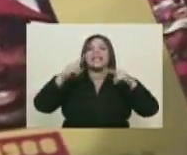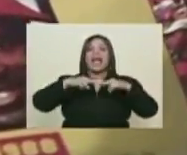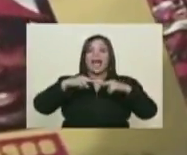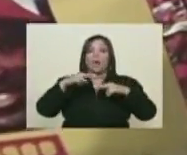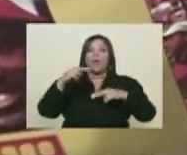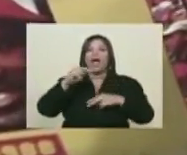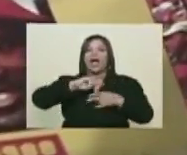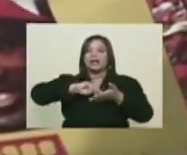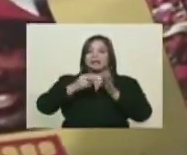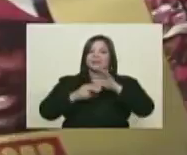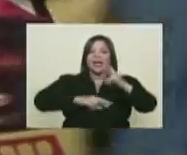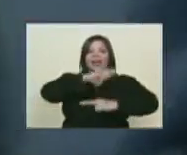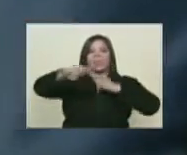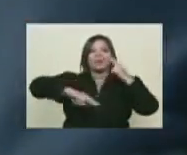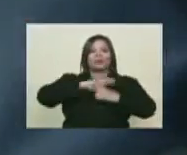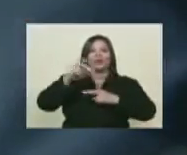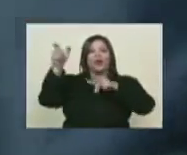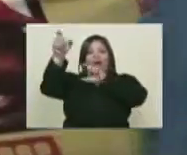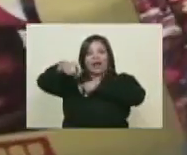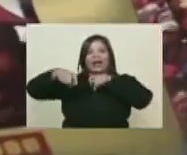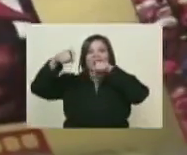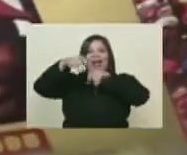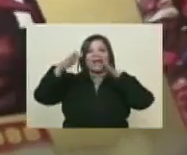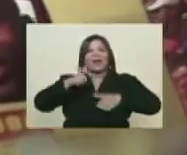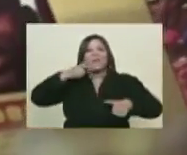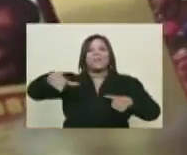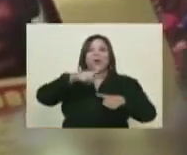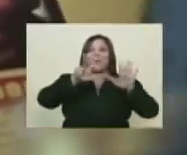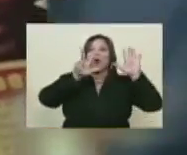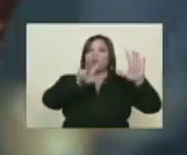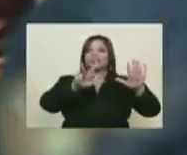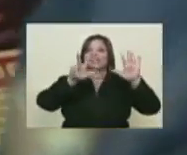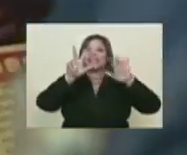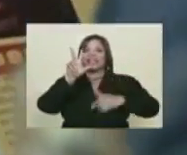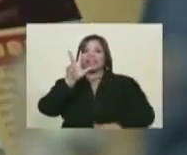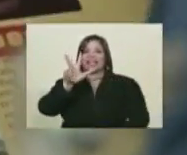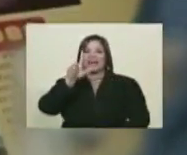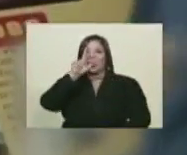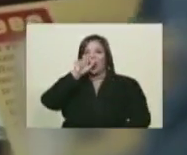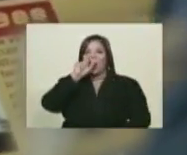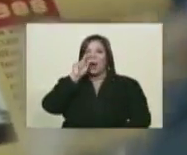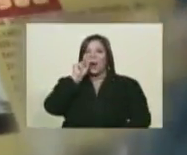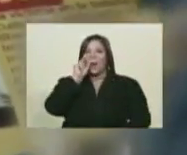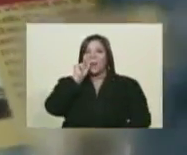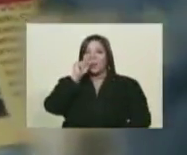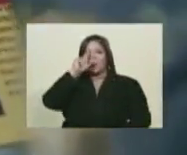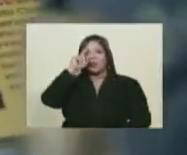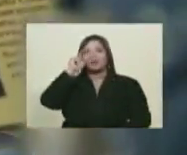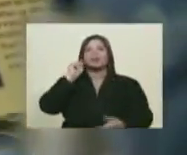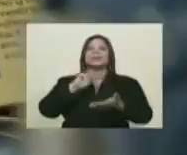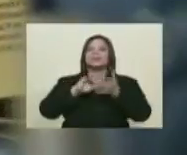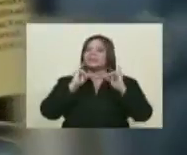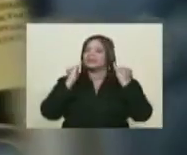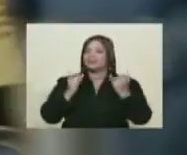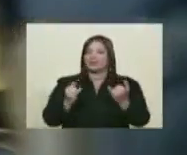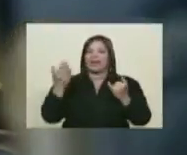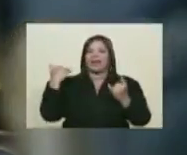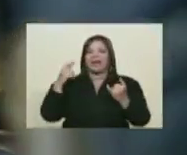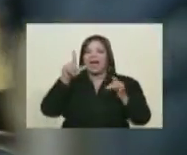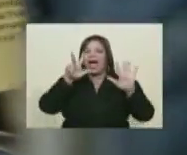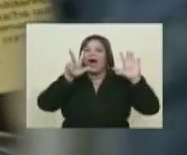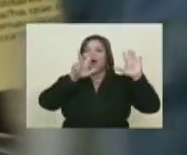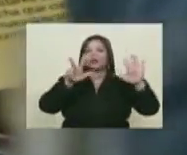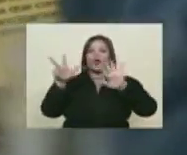Nicaragua y inicia la revolución con el pueblo campesino. En el 83, Tomás Sancar, el caso que ya mencionabas de Burkina Faso. En el año